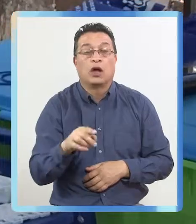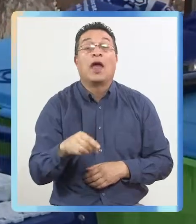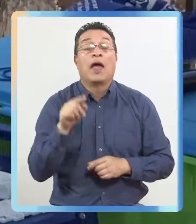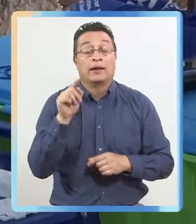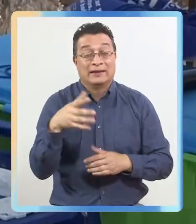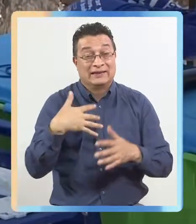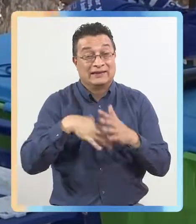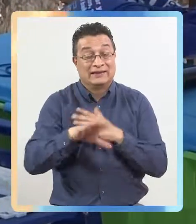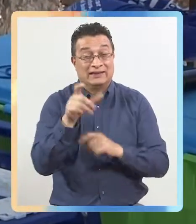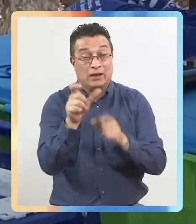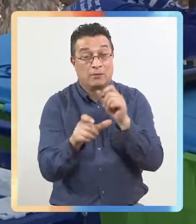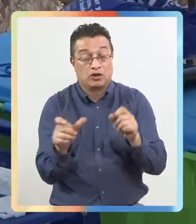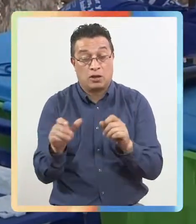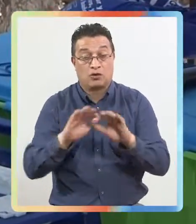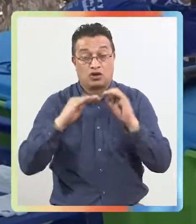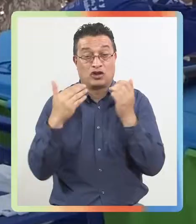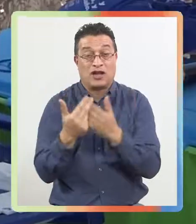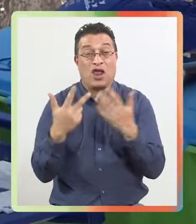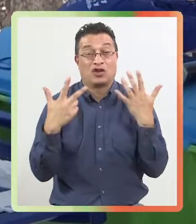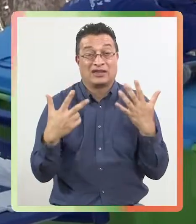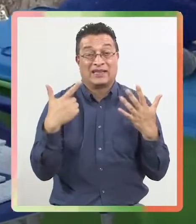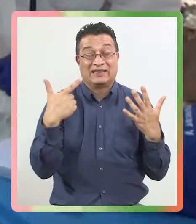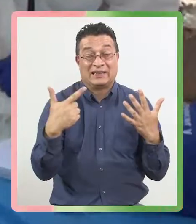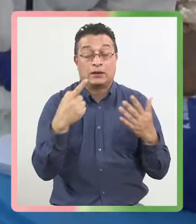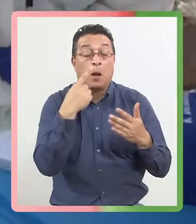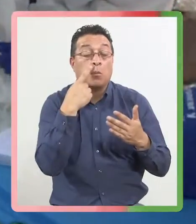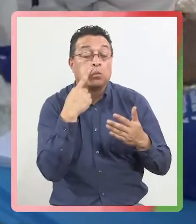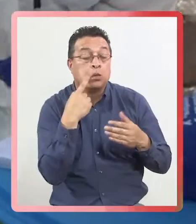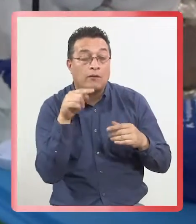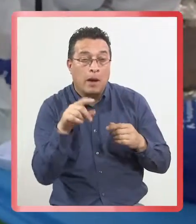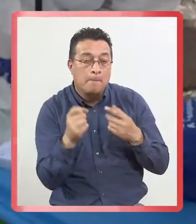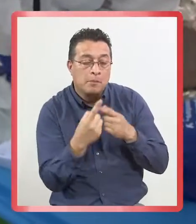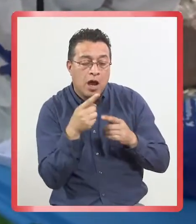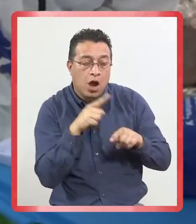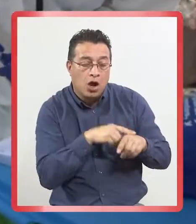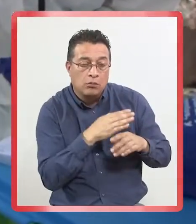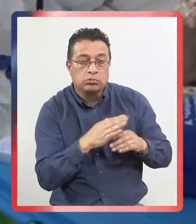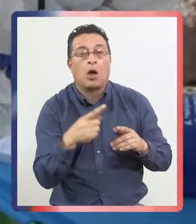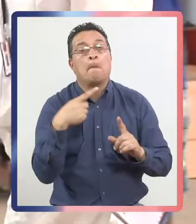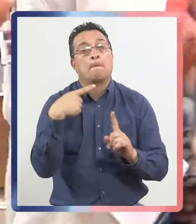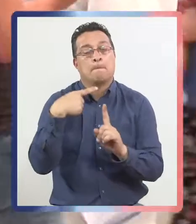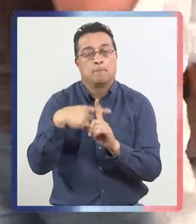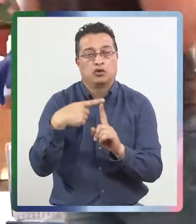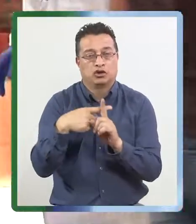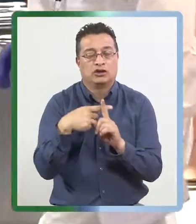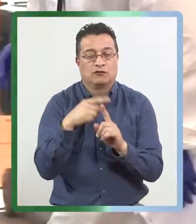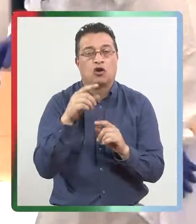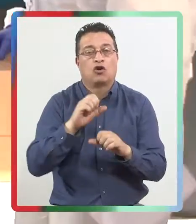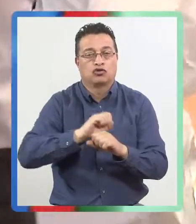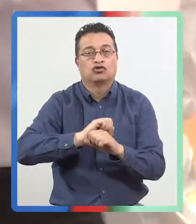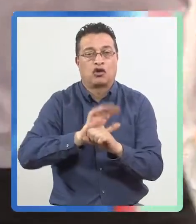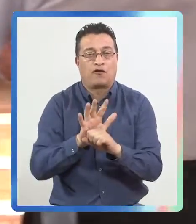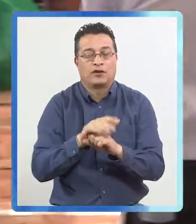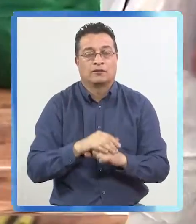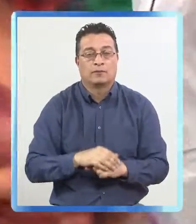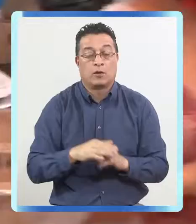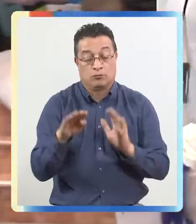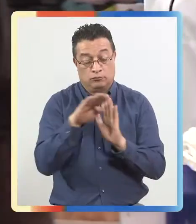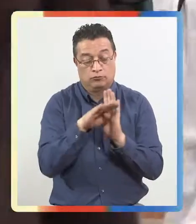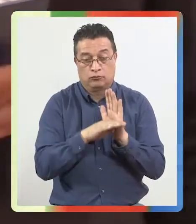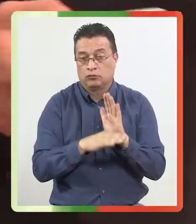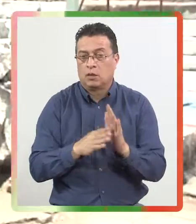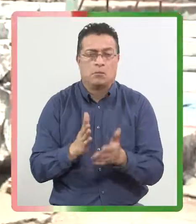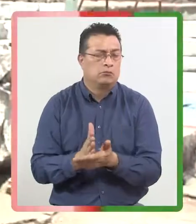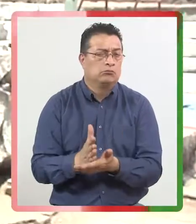virus. 15 personas de las 87 que fueron testeadas a primera hora dieron positivo al COVID. El